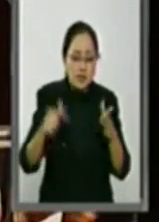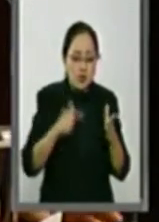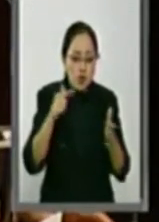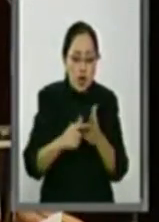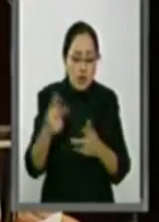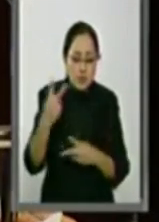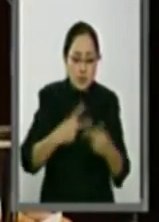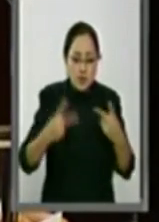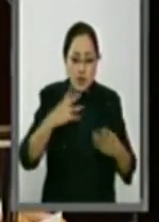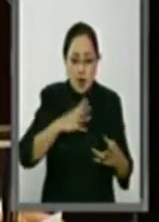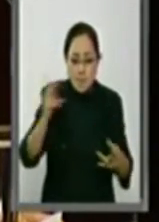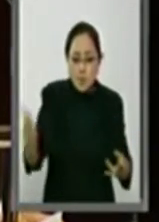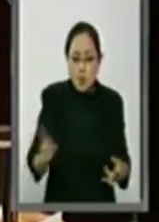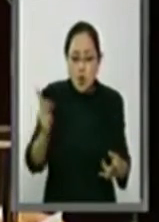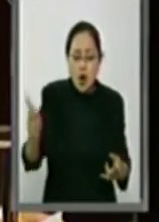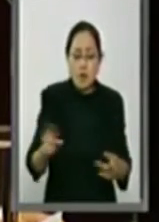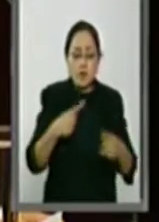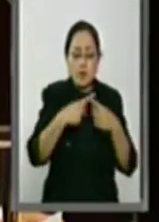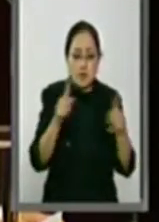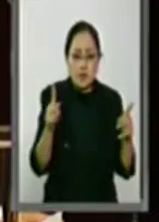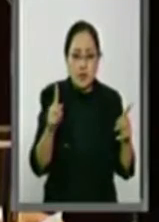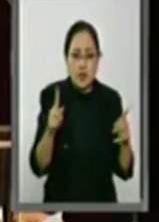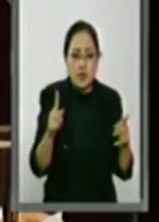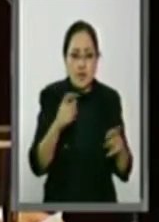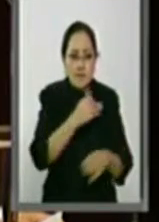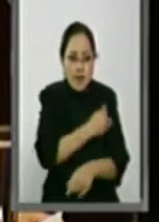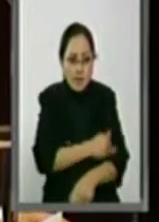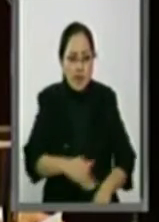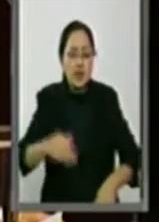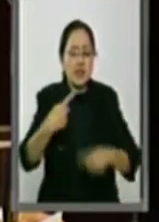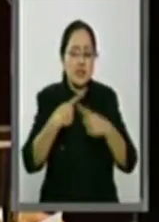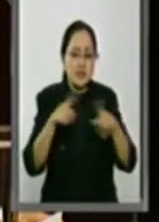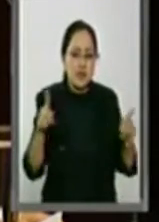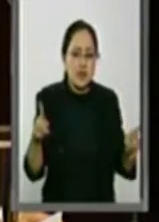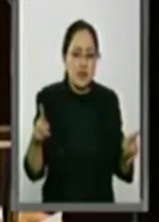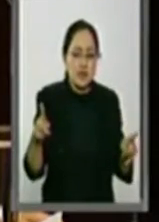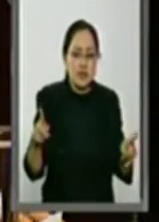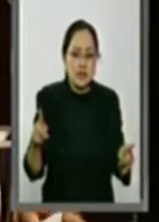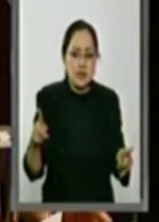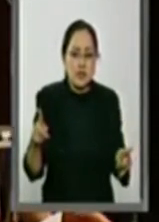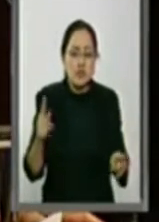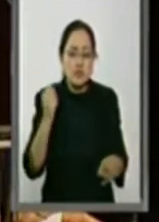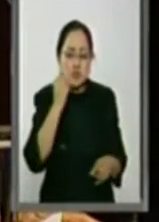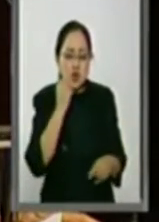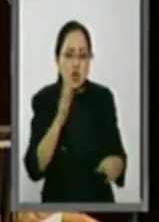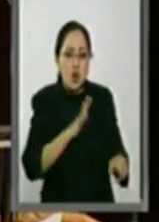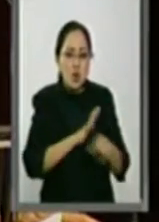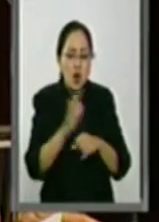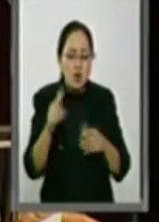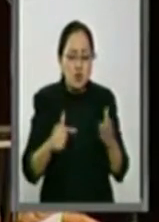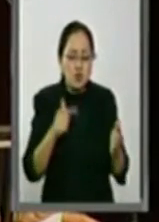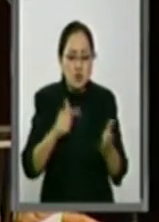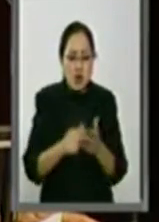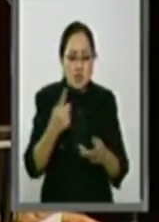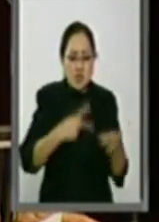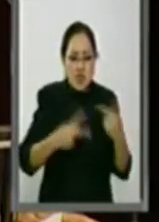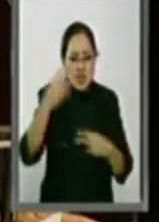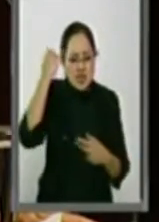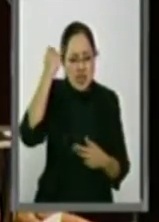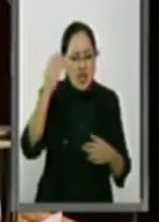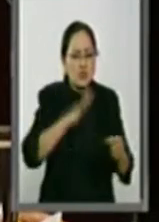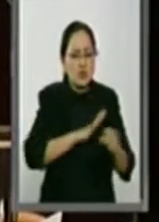de pueblos distintos, de familias diversas, aunque tengamos ideologías diferentes,